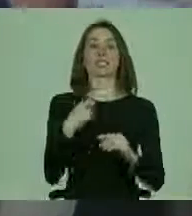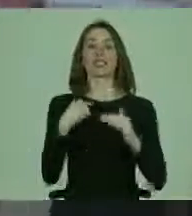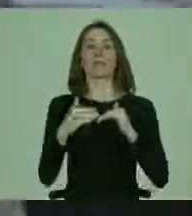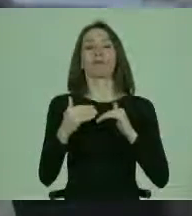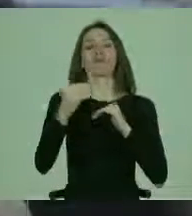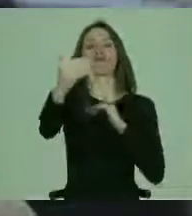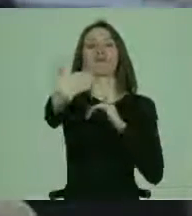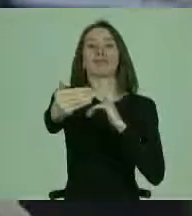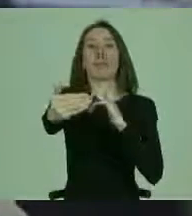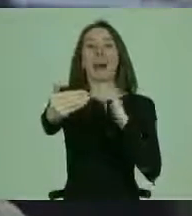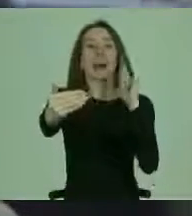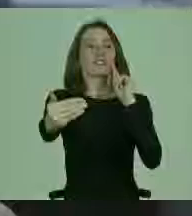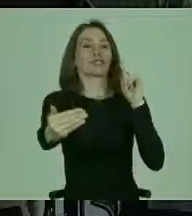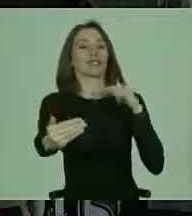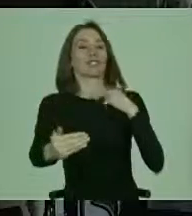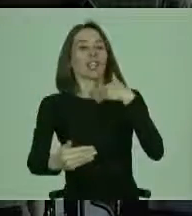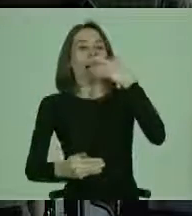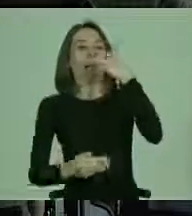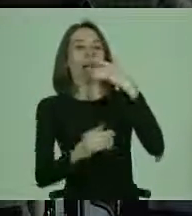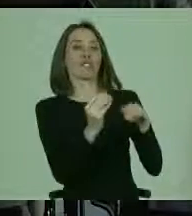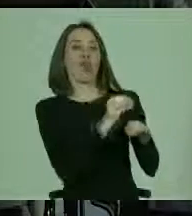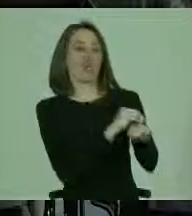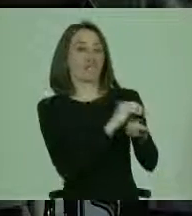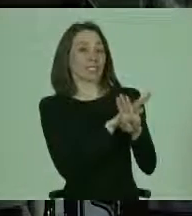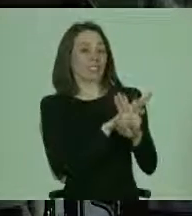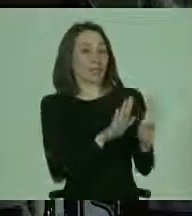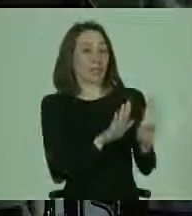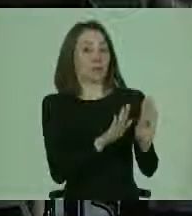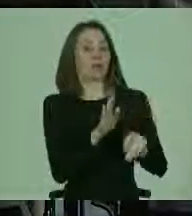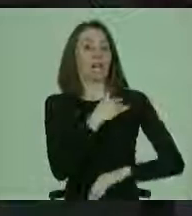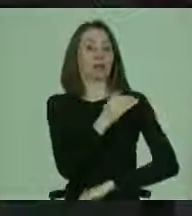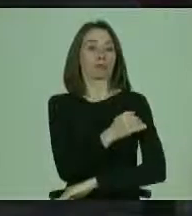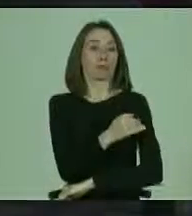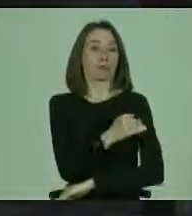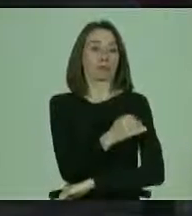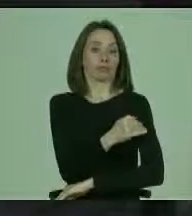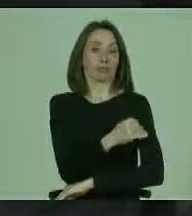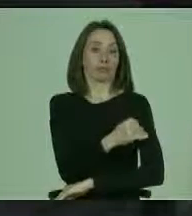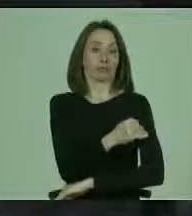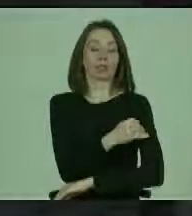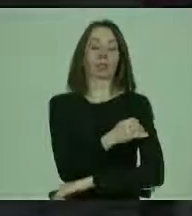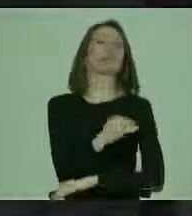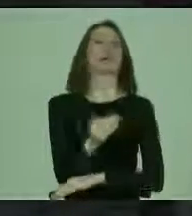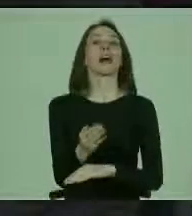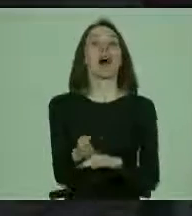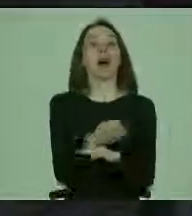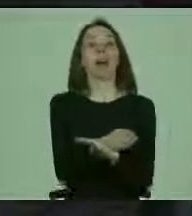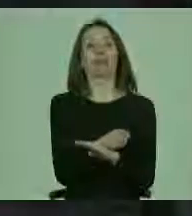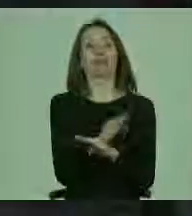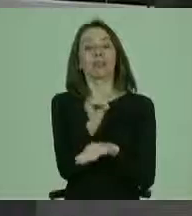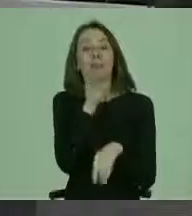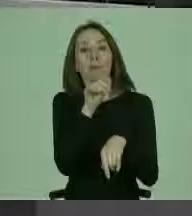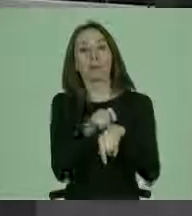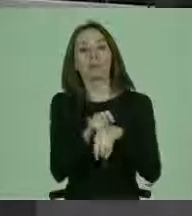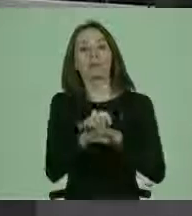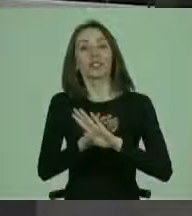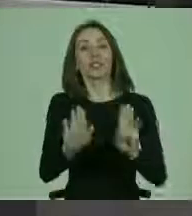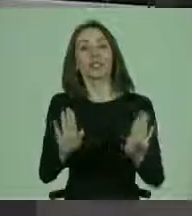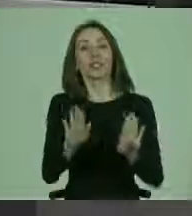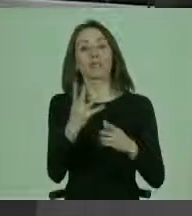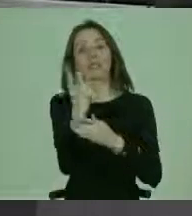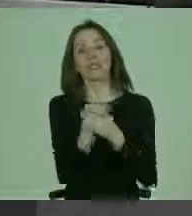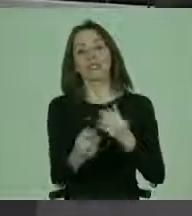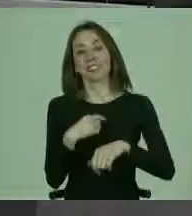paso de largo y sigo hablando. Entonces, por favor, me tocan el brazo unos minutos antes de que termine mi